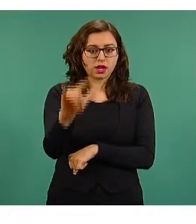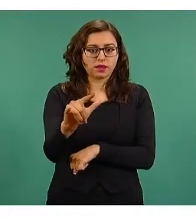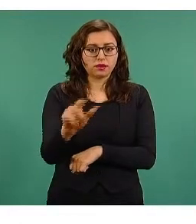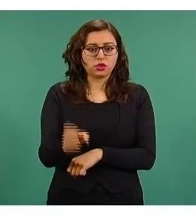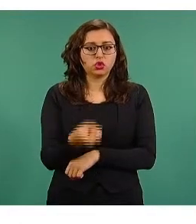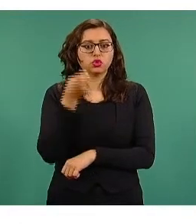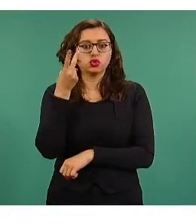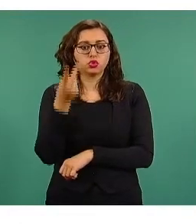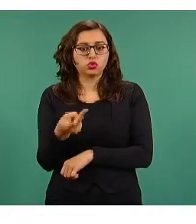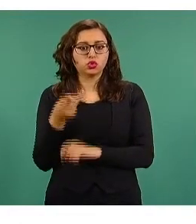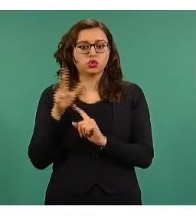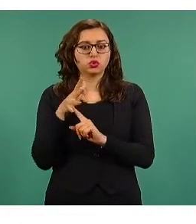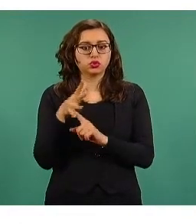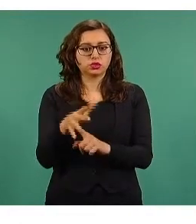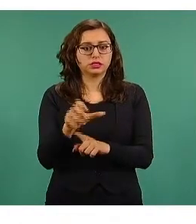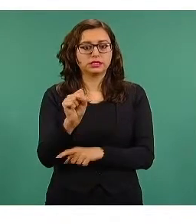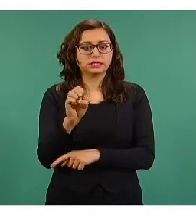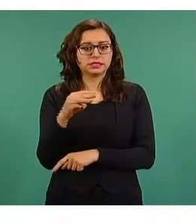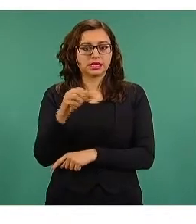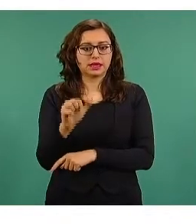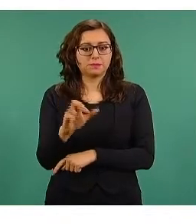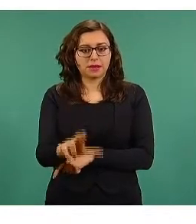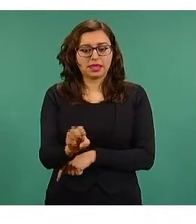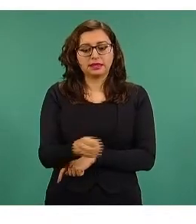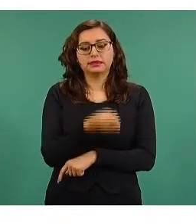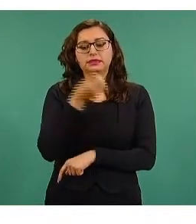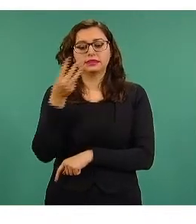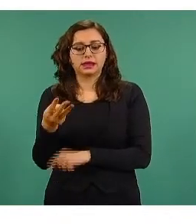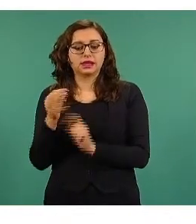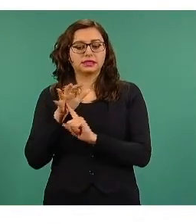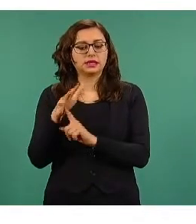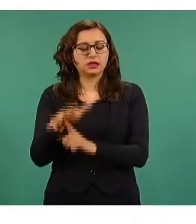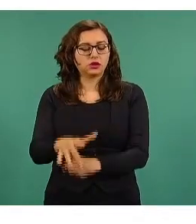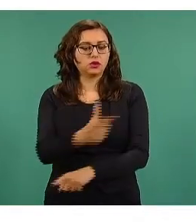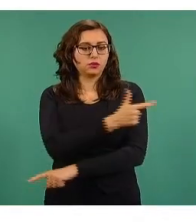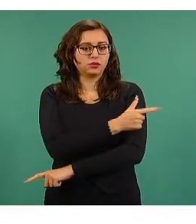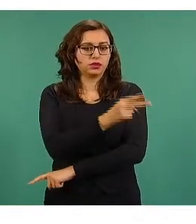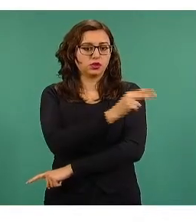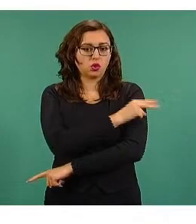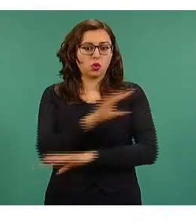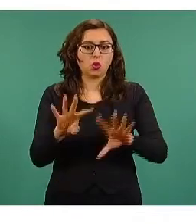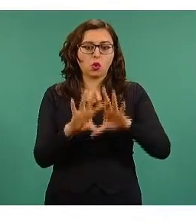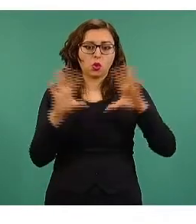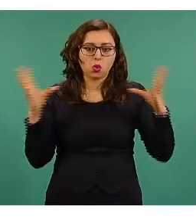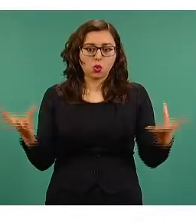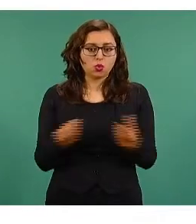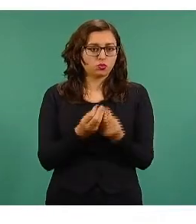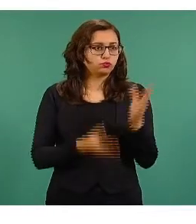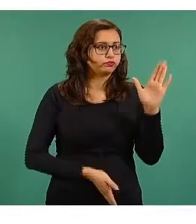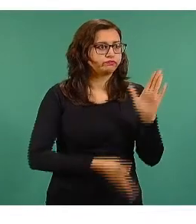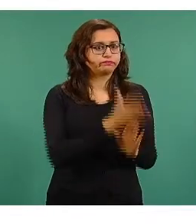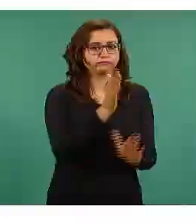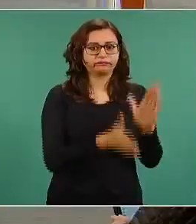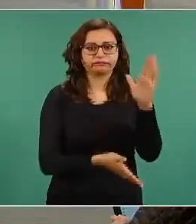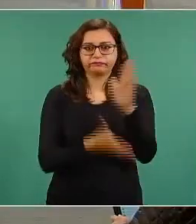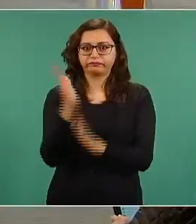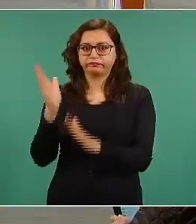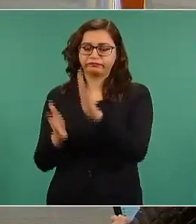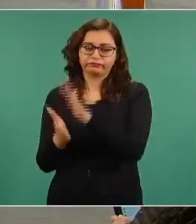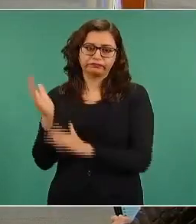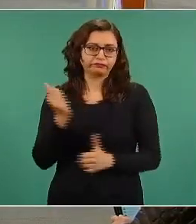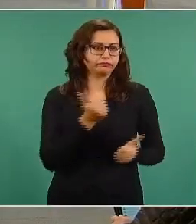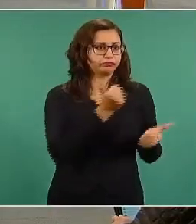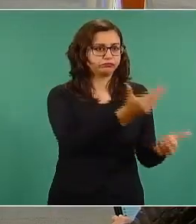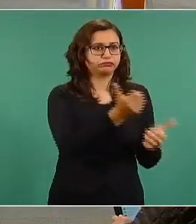helicópteros de Semar y tres helicópteros de la Guardia Nacional. Con todo, este despliegue hacemos llegar a los